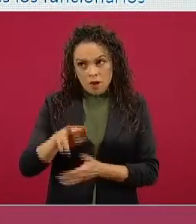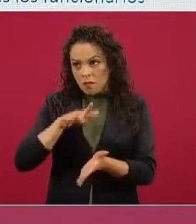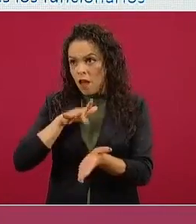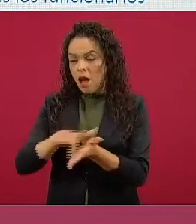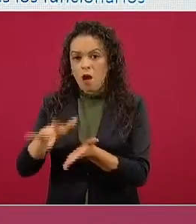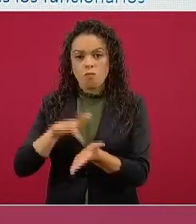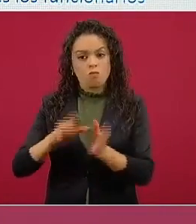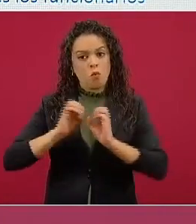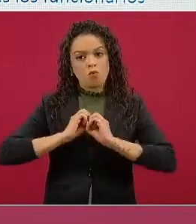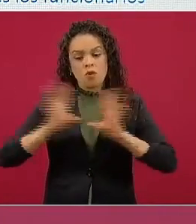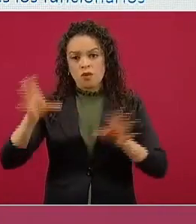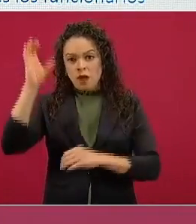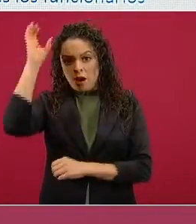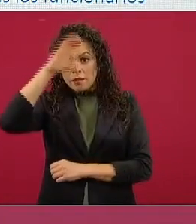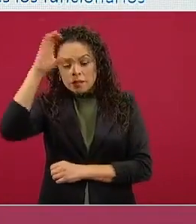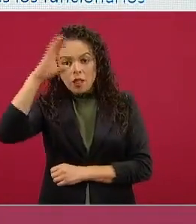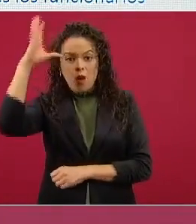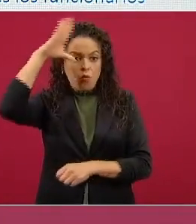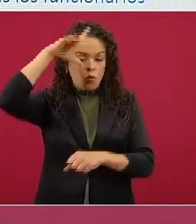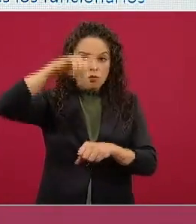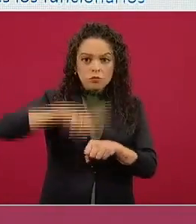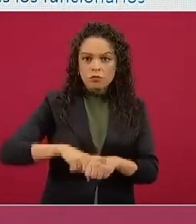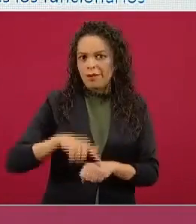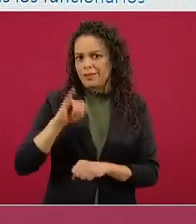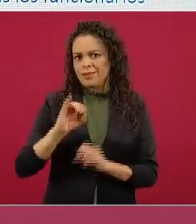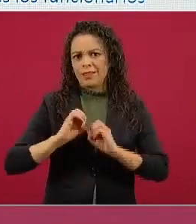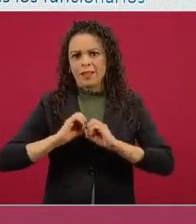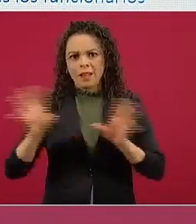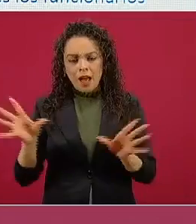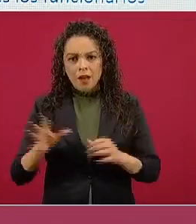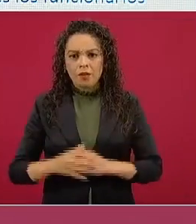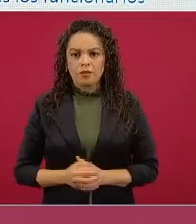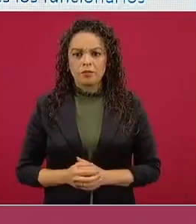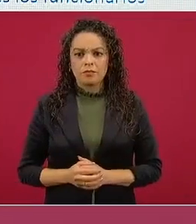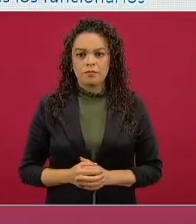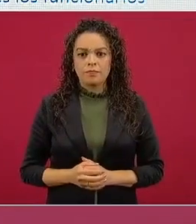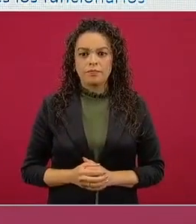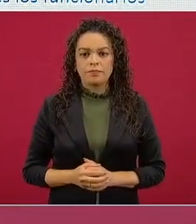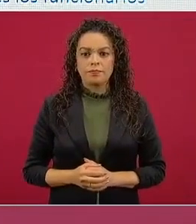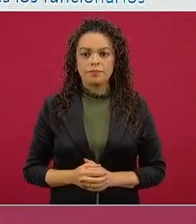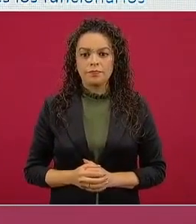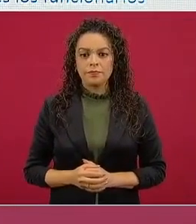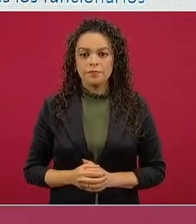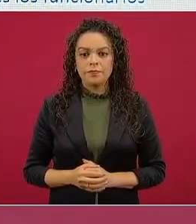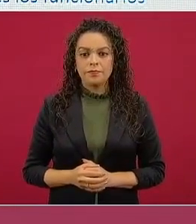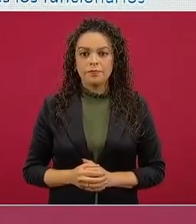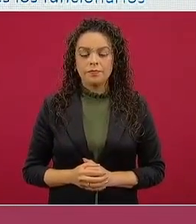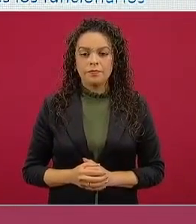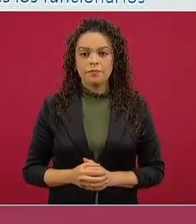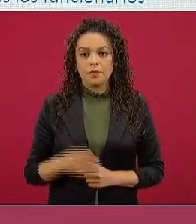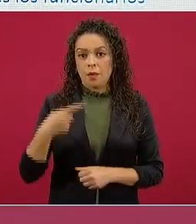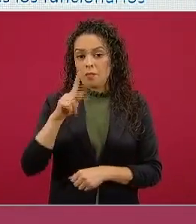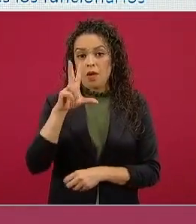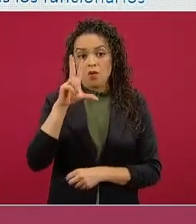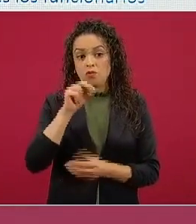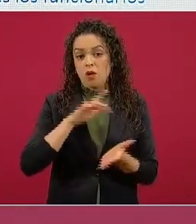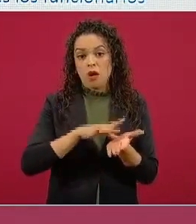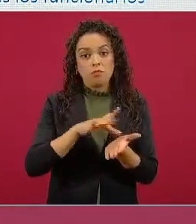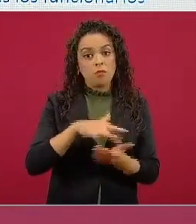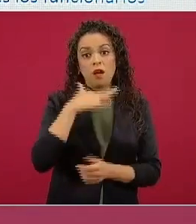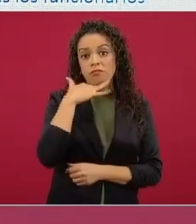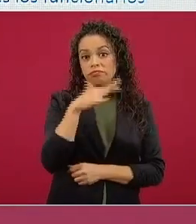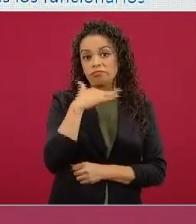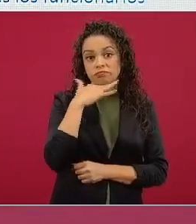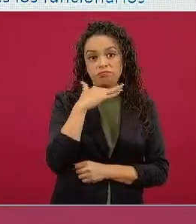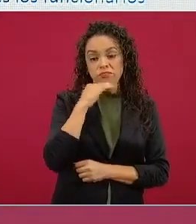claro que estamos a favor de la cultura, no estamos a favor de los privilegios y de la corrupción.